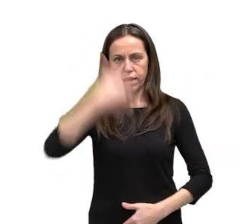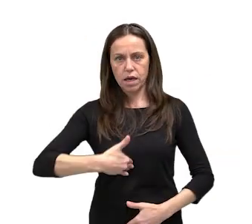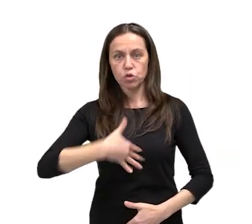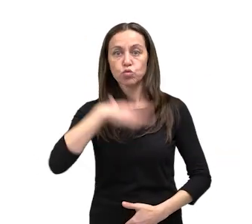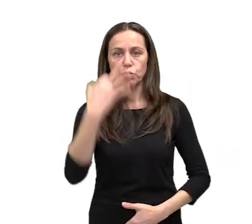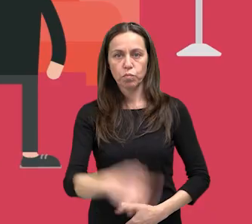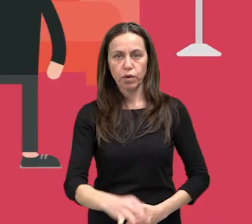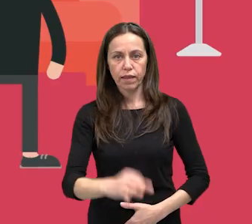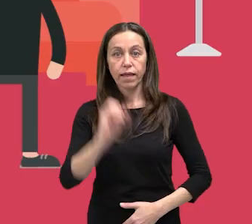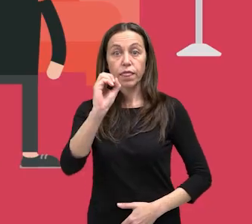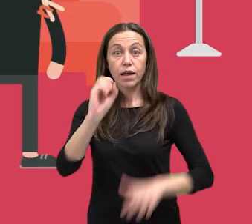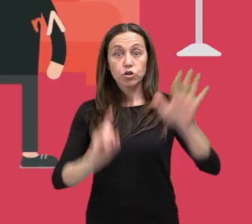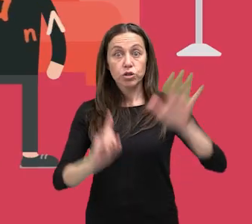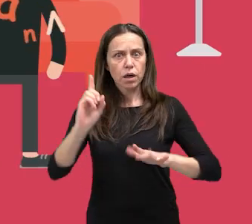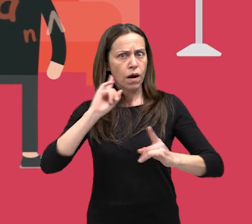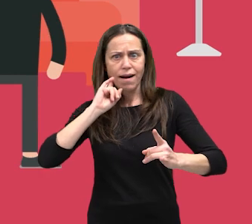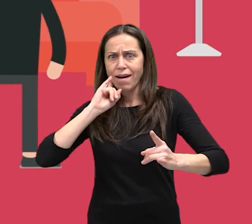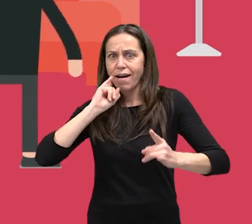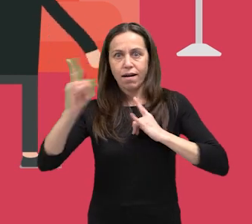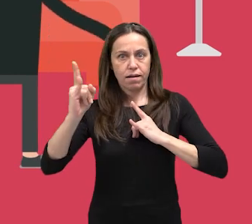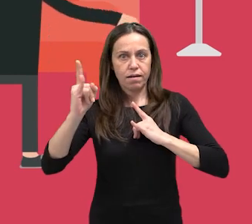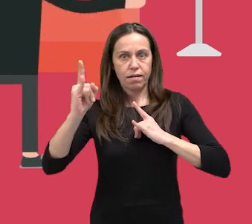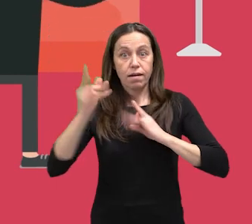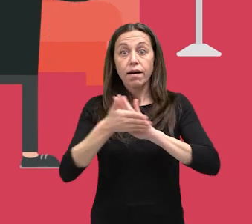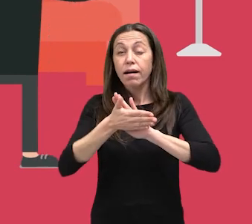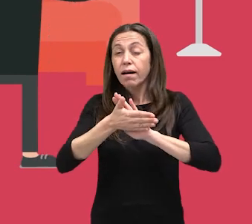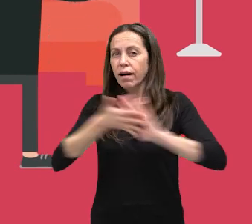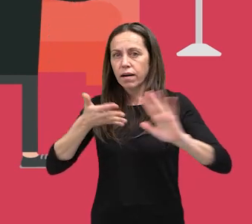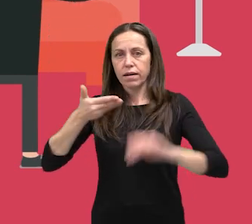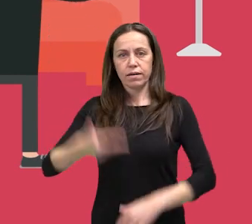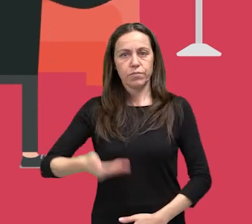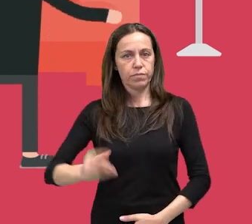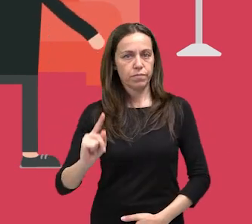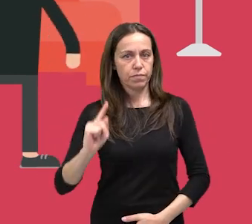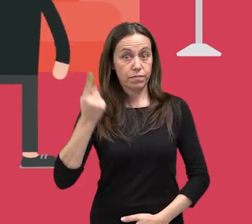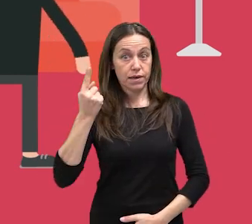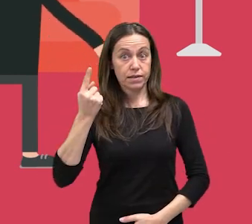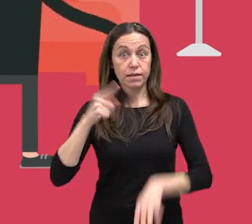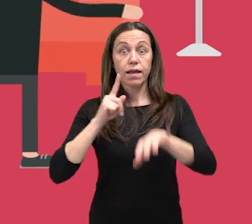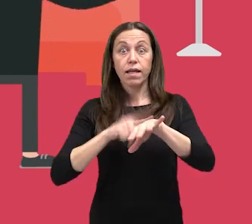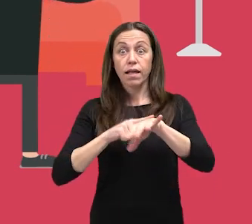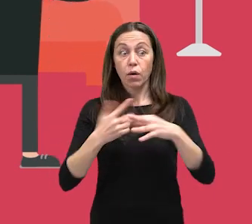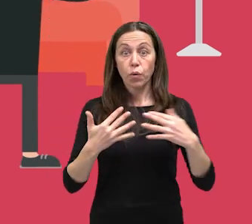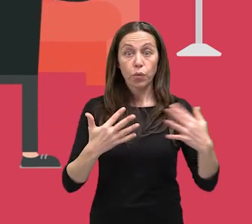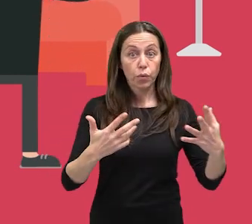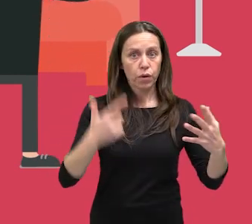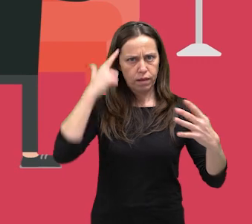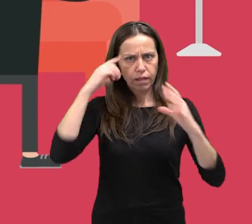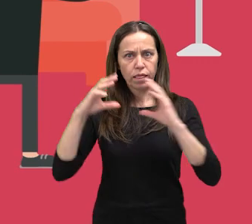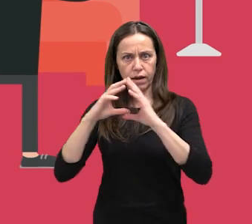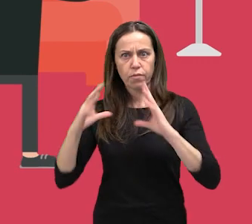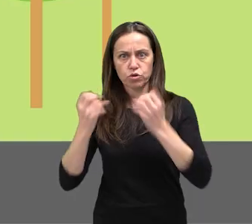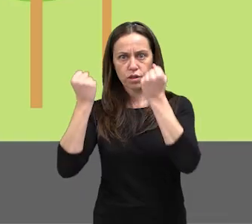un ictus, chama canto antes o 061, unha actuación rápida e crucial, o tempo e